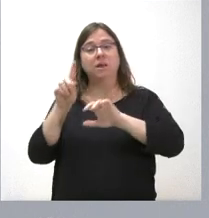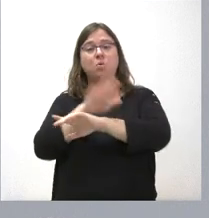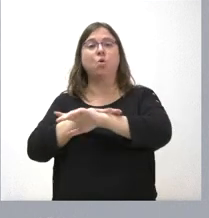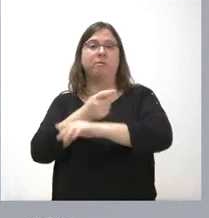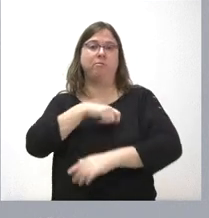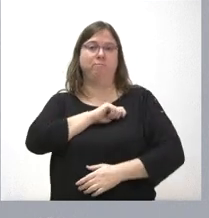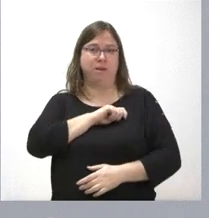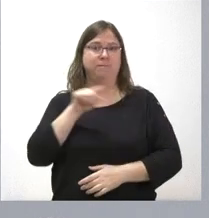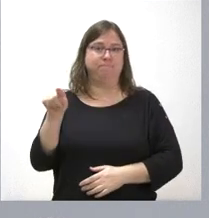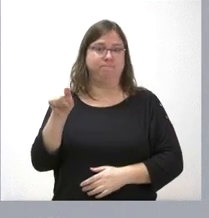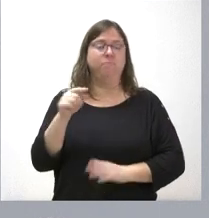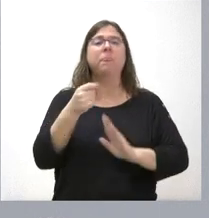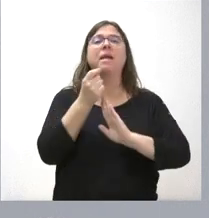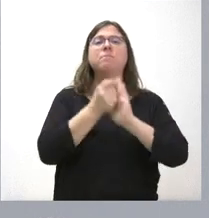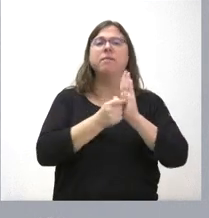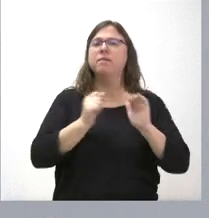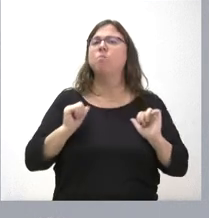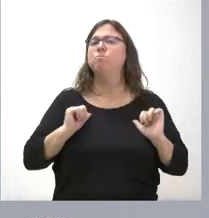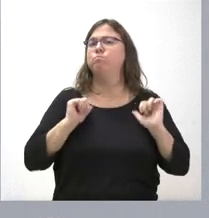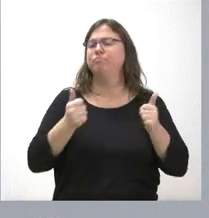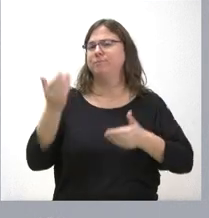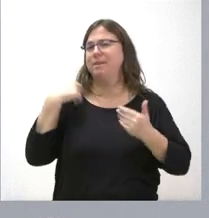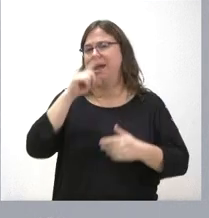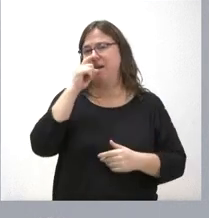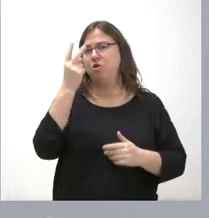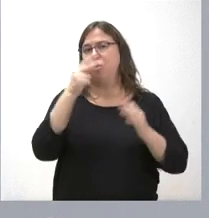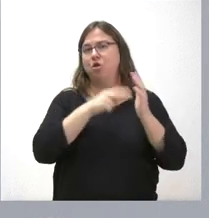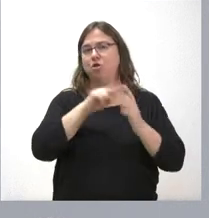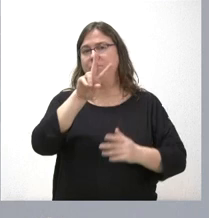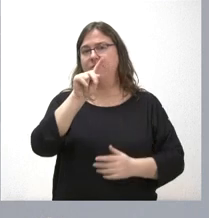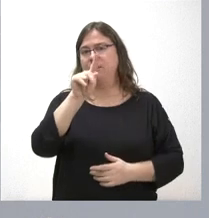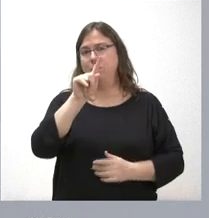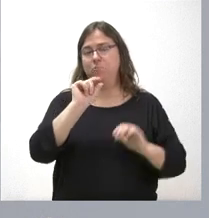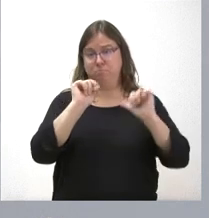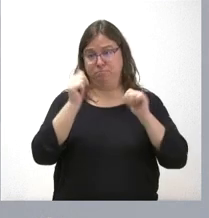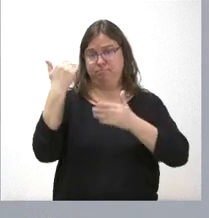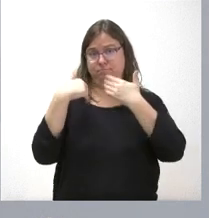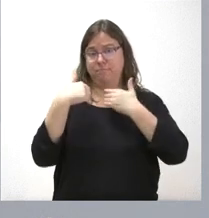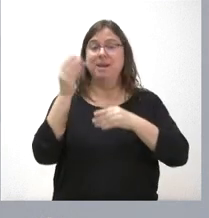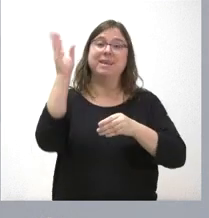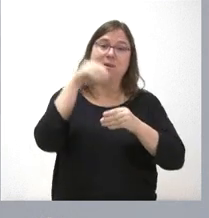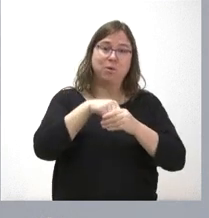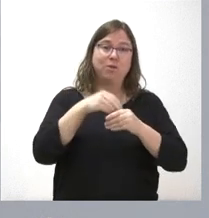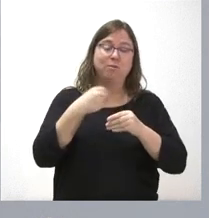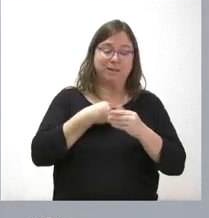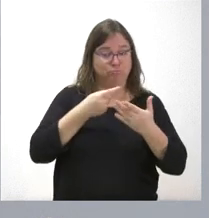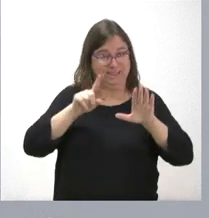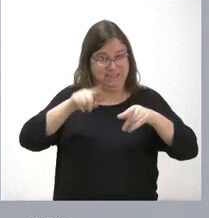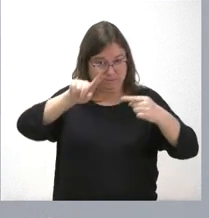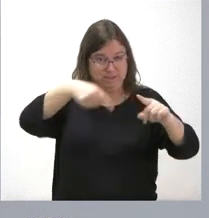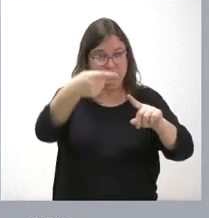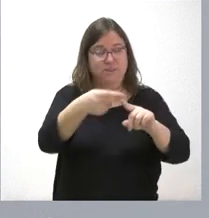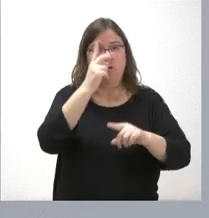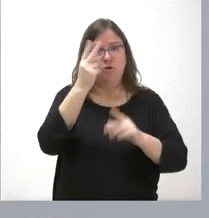Desde que estas medidas comenzaron, en el año 2021, incluyendo este semestre del año 24,